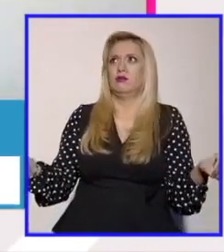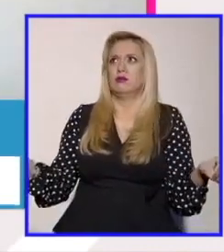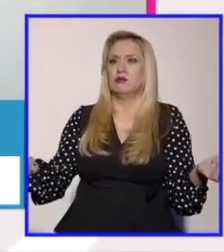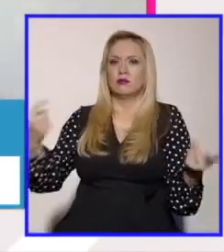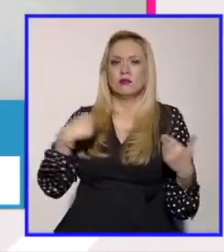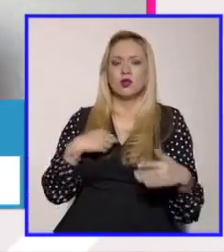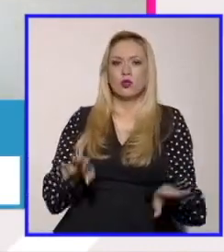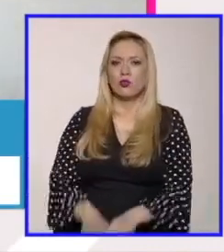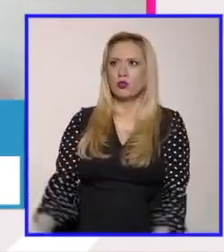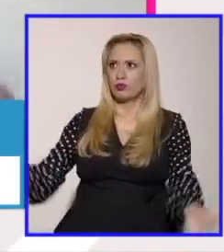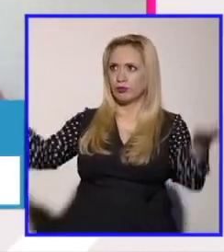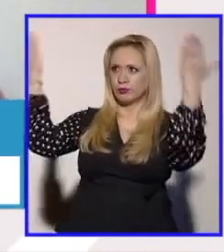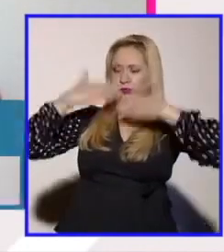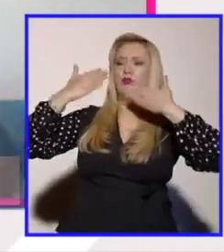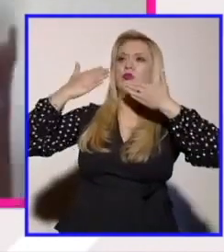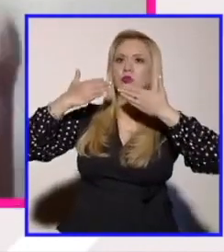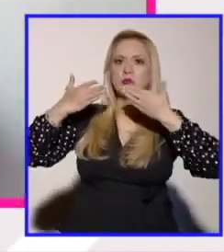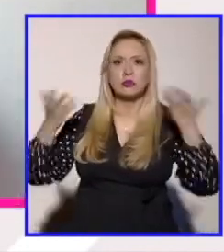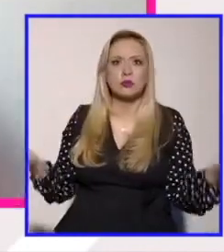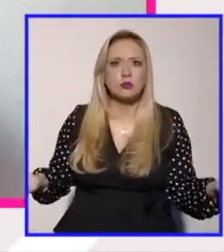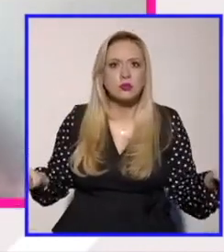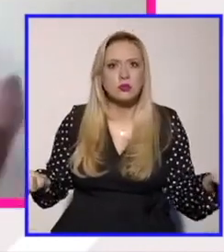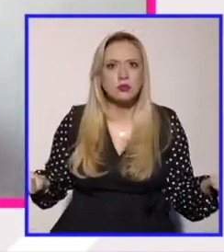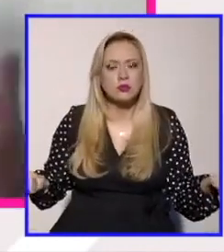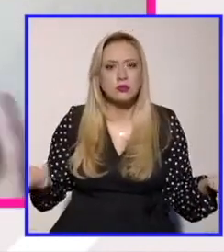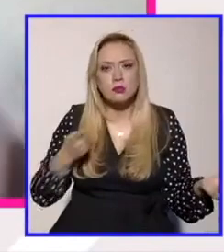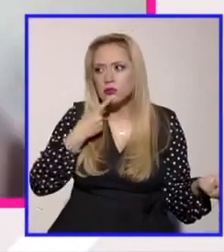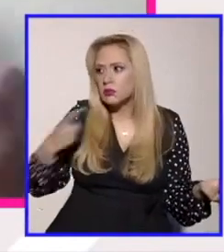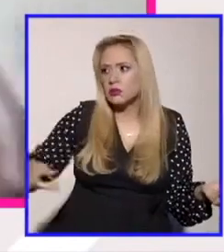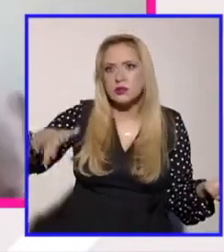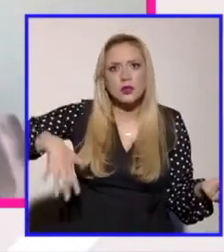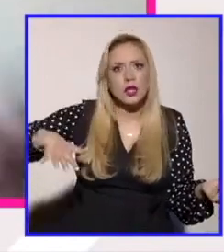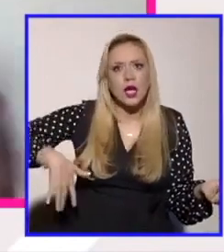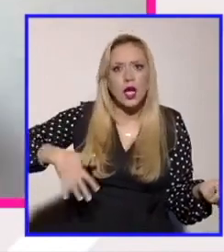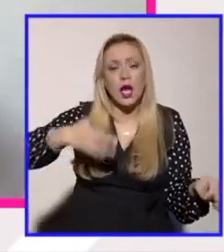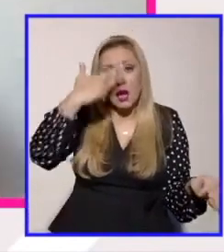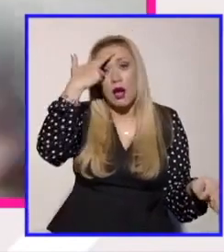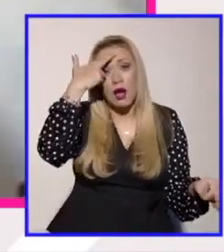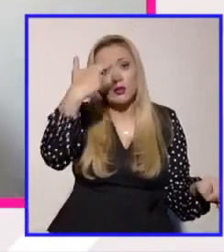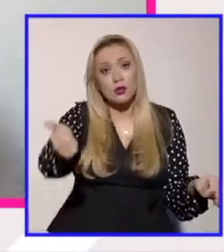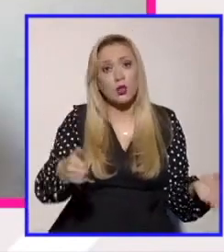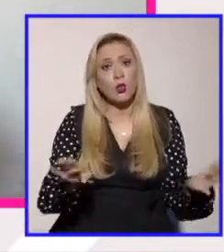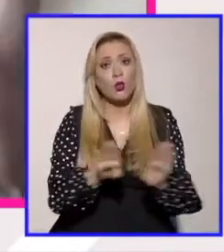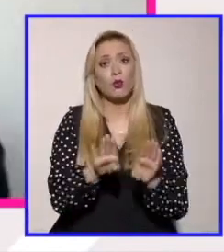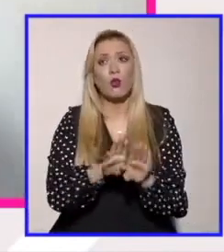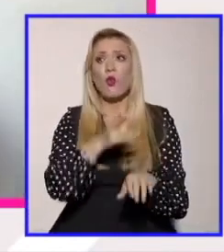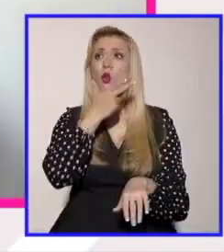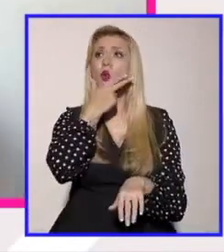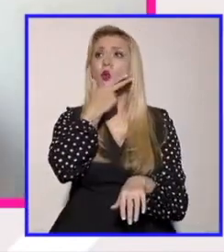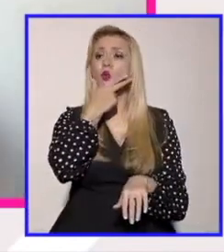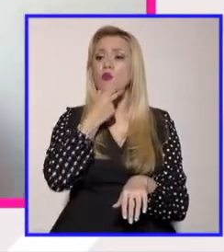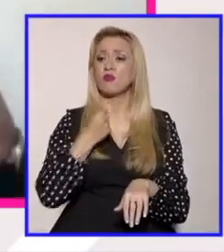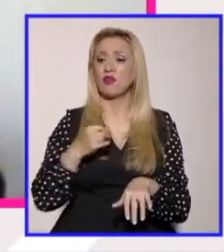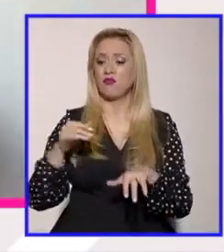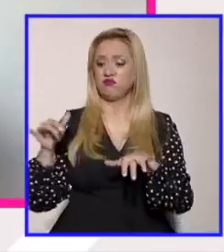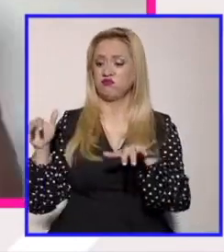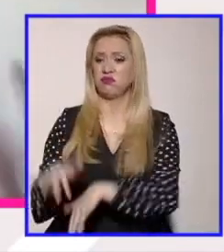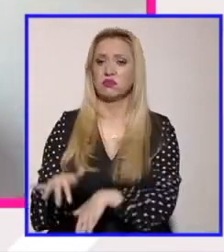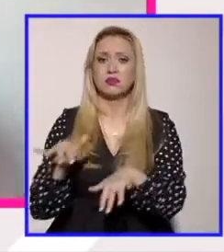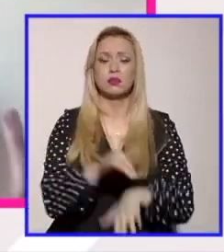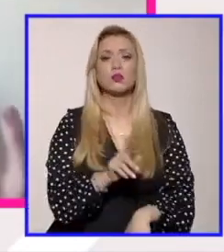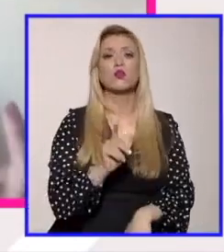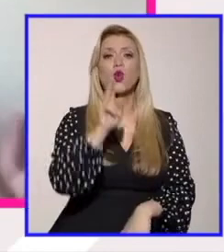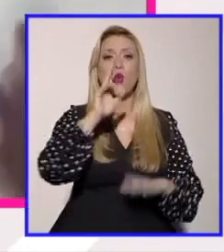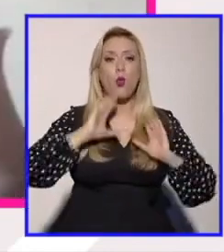feminista justo en este sentido que decía Chivón para entender cómo lo patriarcal atraviesa a los distintos cuerpos de